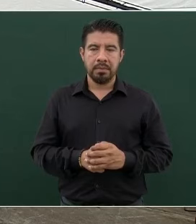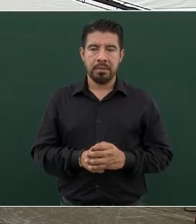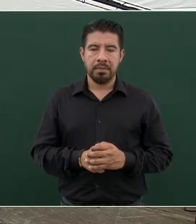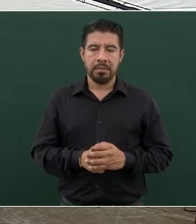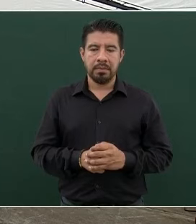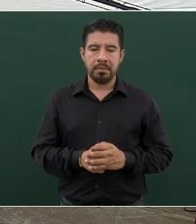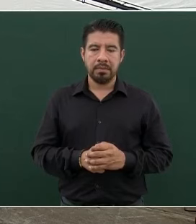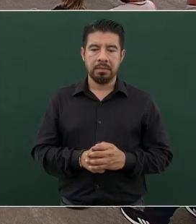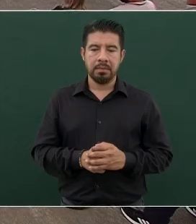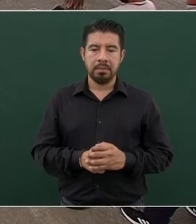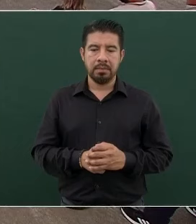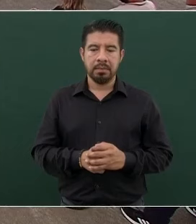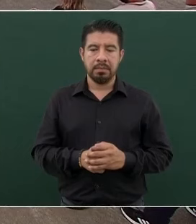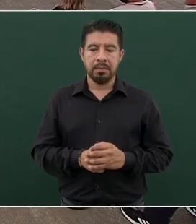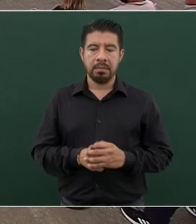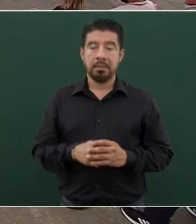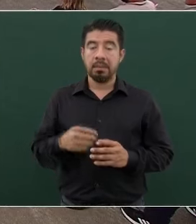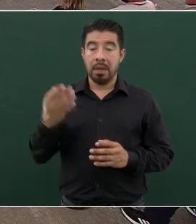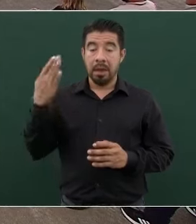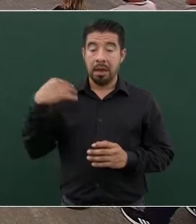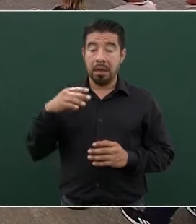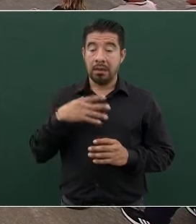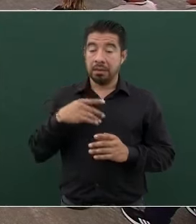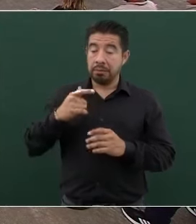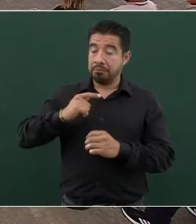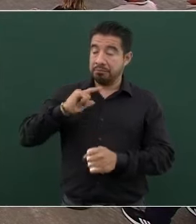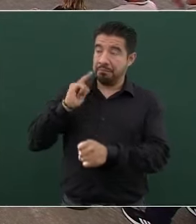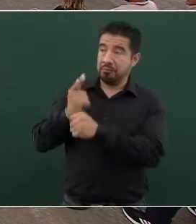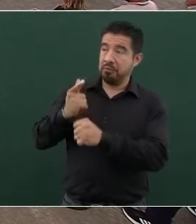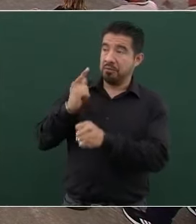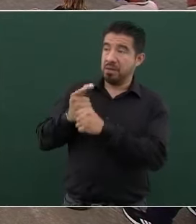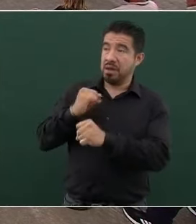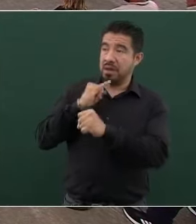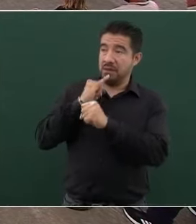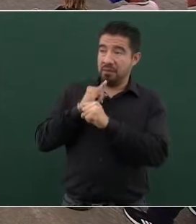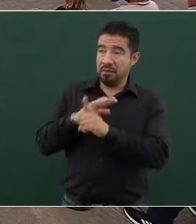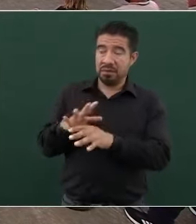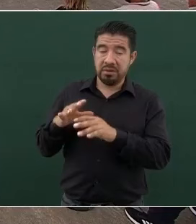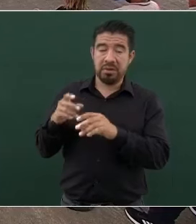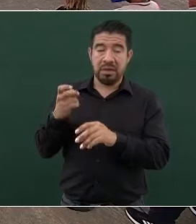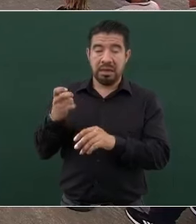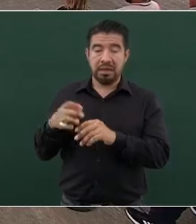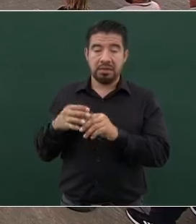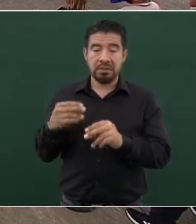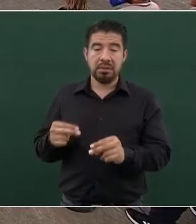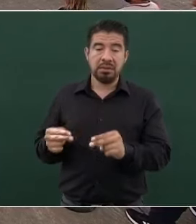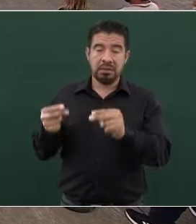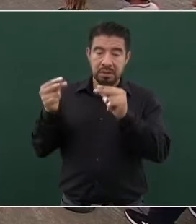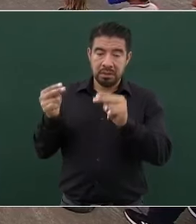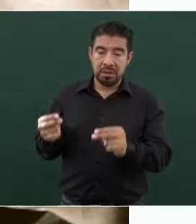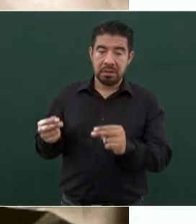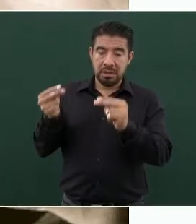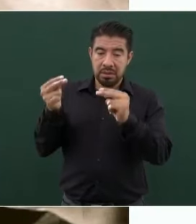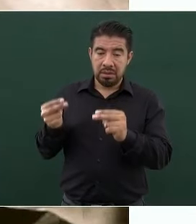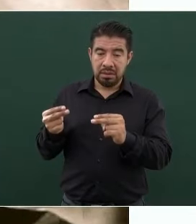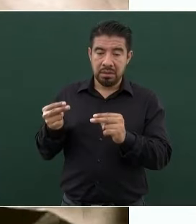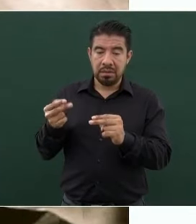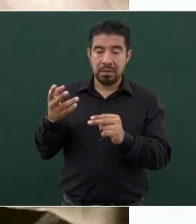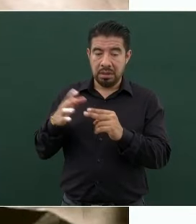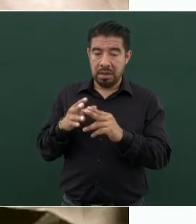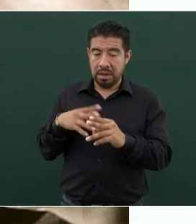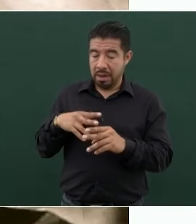Gracias. Cuando se descubrió que la información era un negocio, la verdad debo de ser